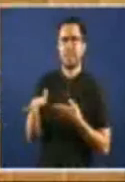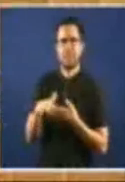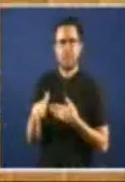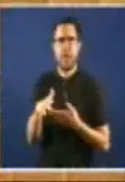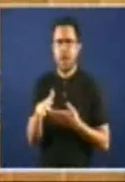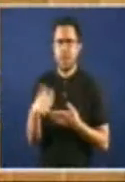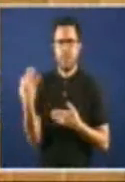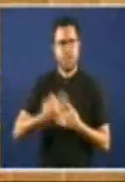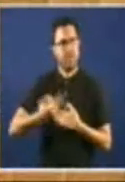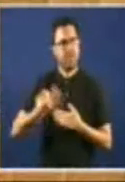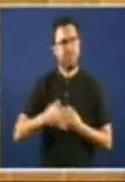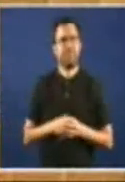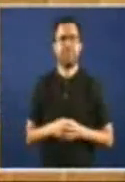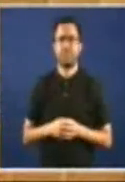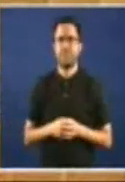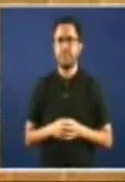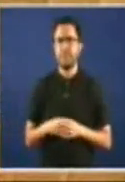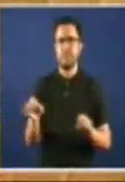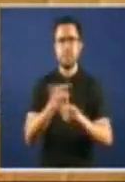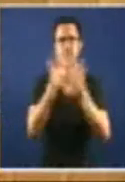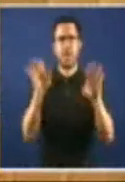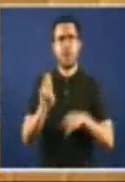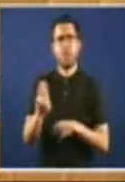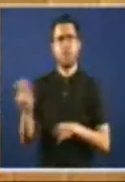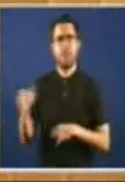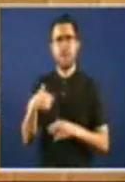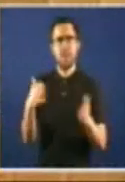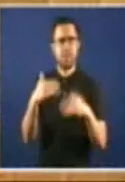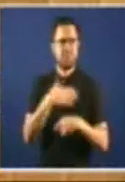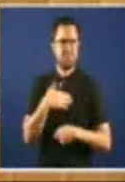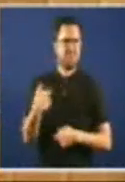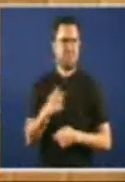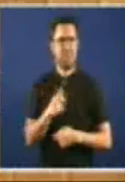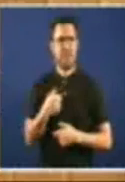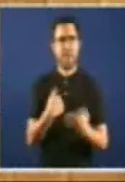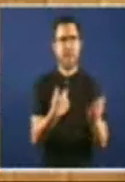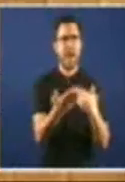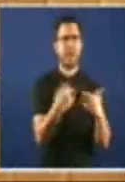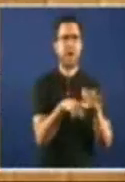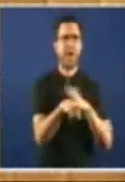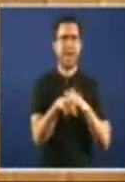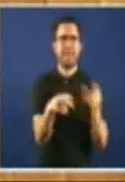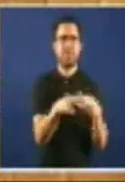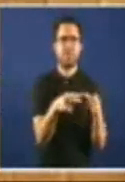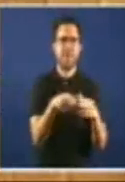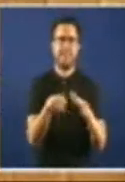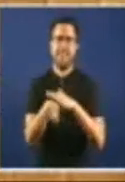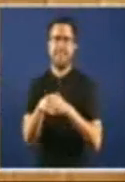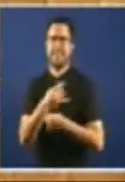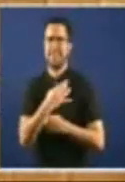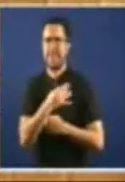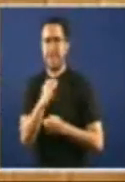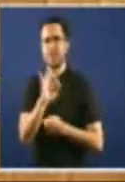O partido popular Non ten ninguna intención De falar cos asientes sociais Nin cos asientes sindicais Nin con as